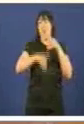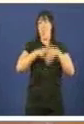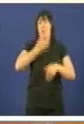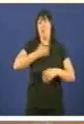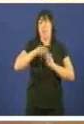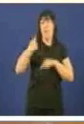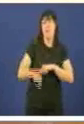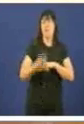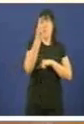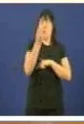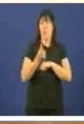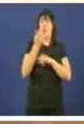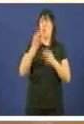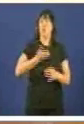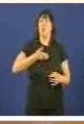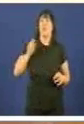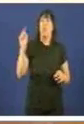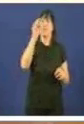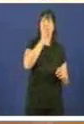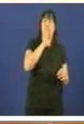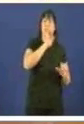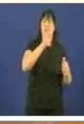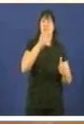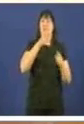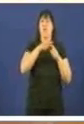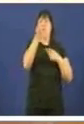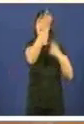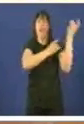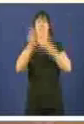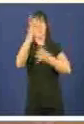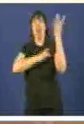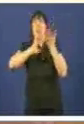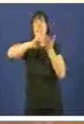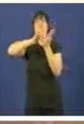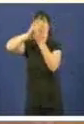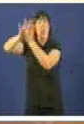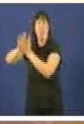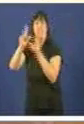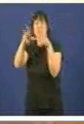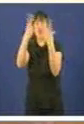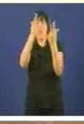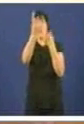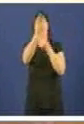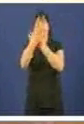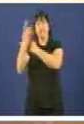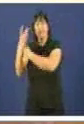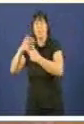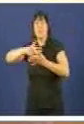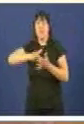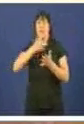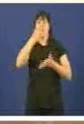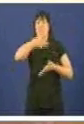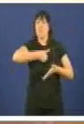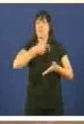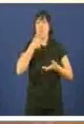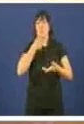municipais, os consellos galegos comenzaron a recibir cartas de liquidación do Consorcio Galego de Servizos Sociais nas que se lle reclaman, a